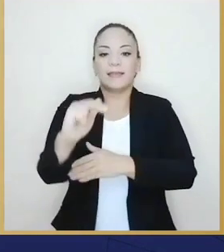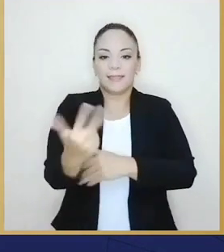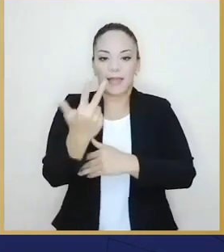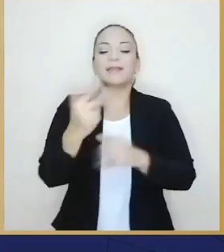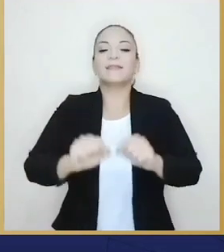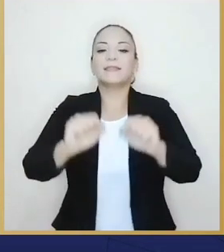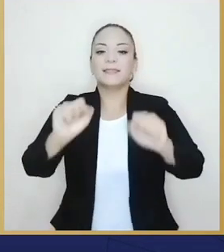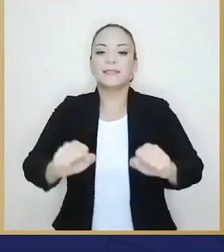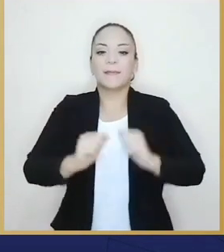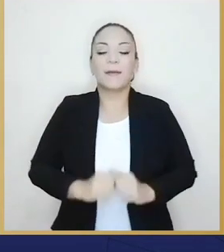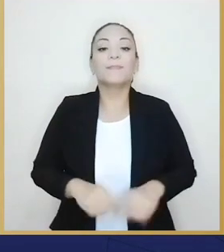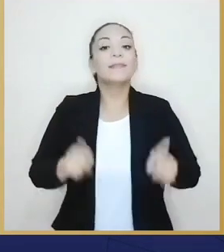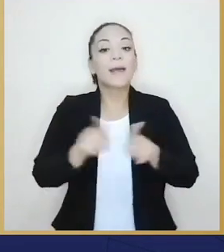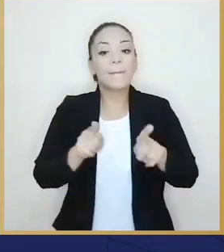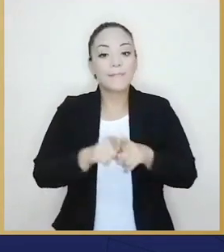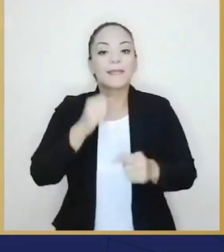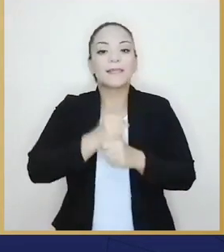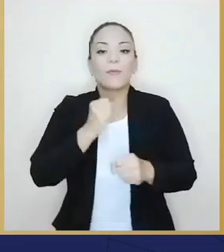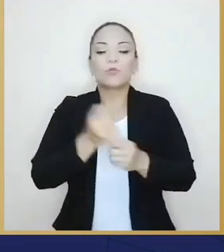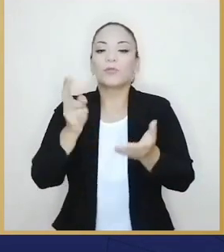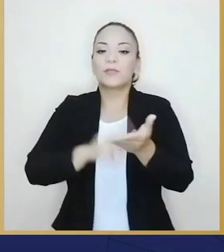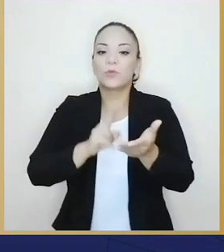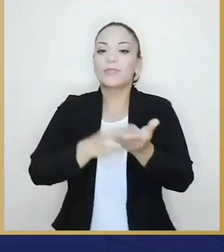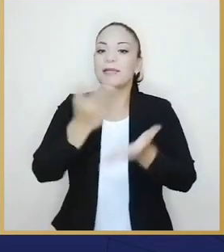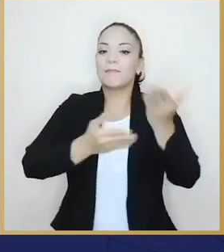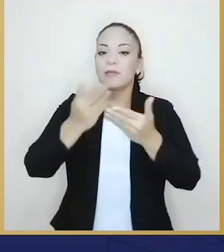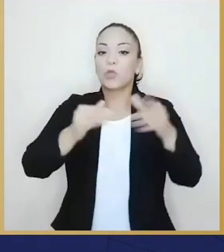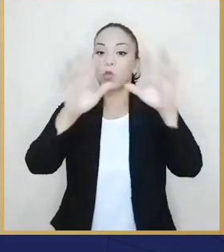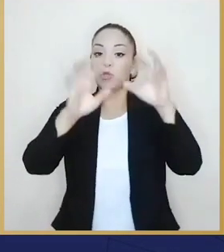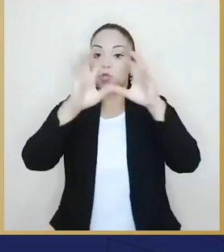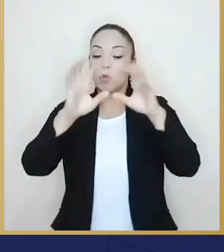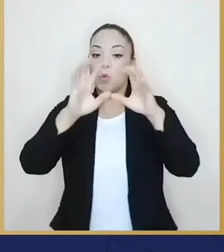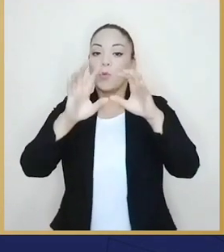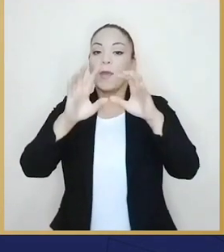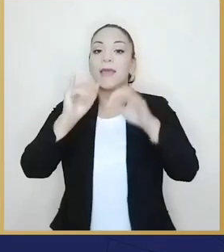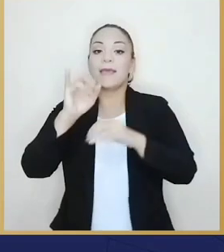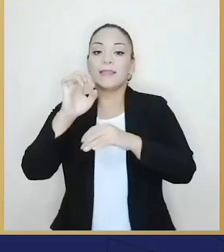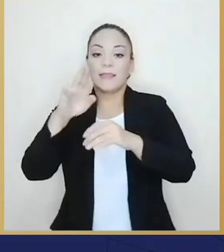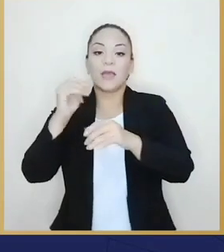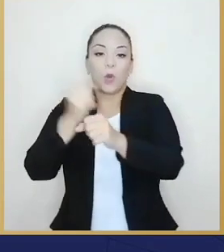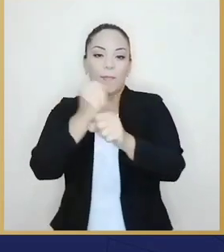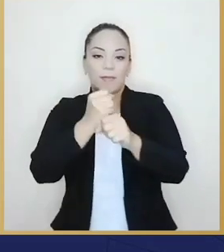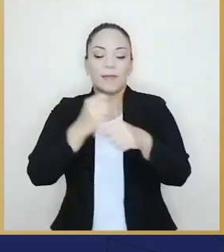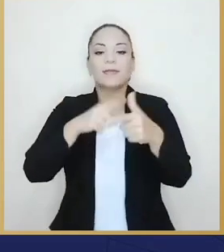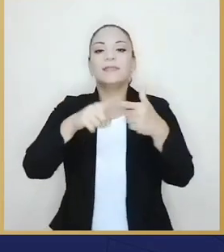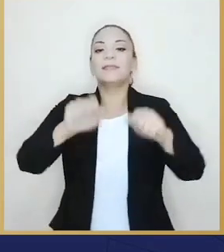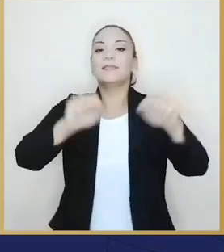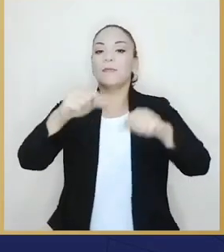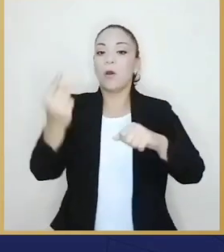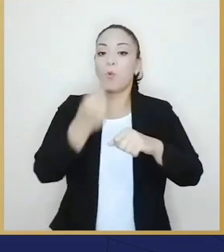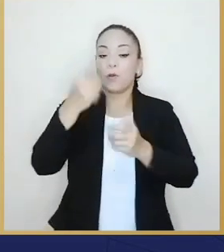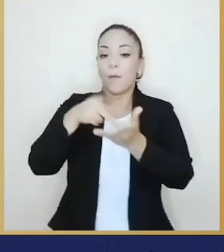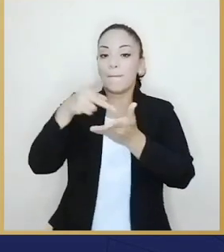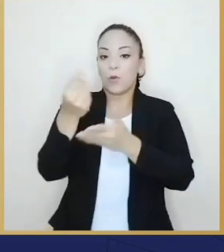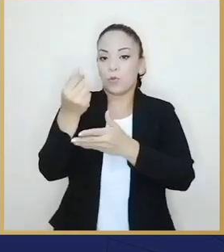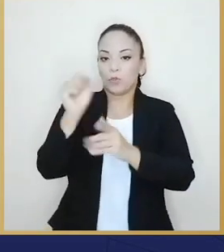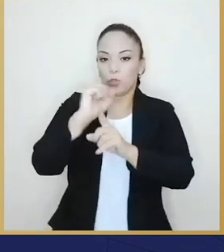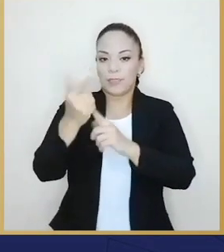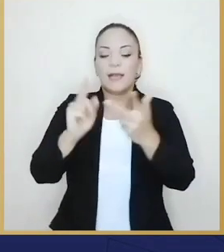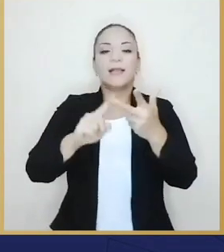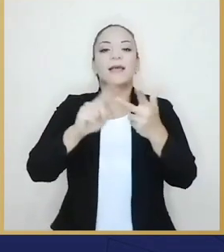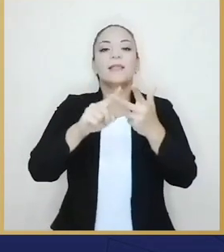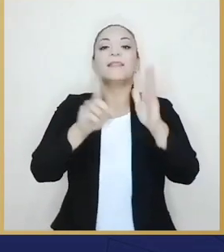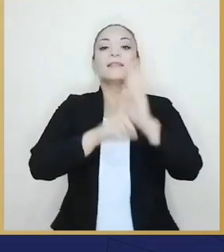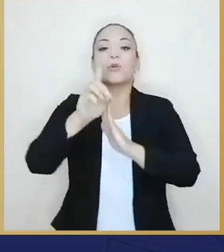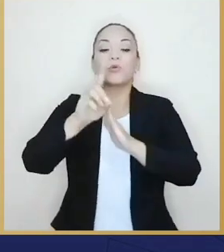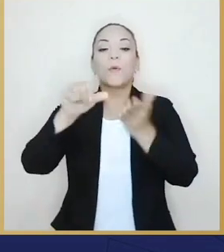sistema. También trabajamos en la contratación de servicios de nube e interoperabilidad, el sistema único de pago de recursos social, desarrollo del portal